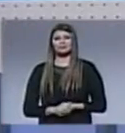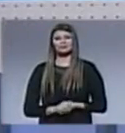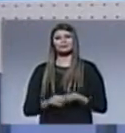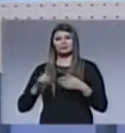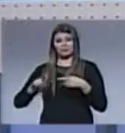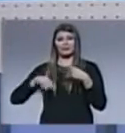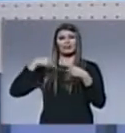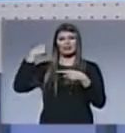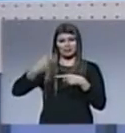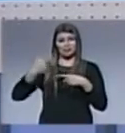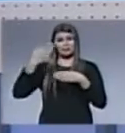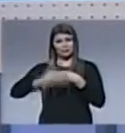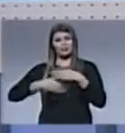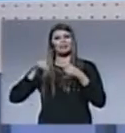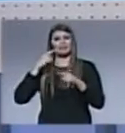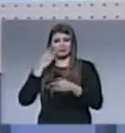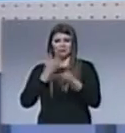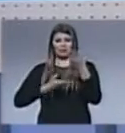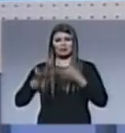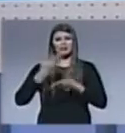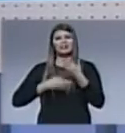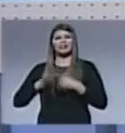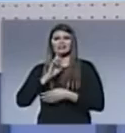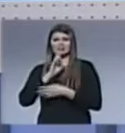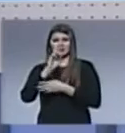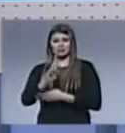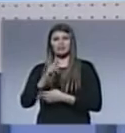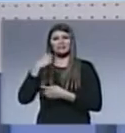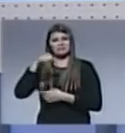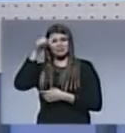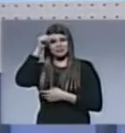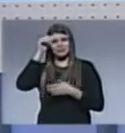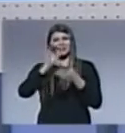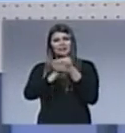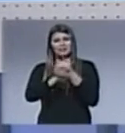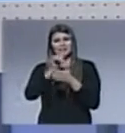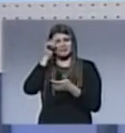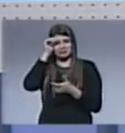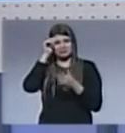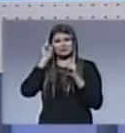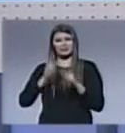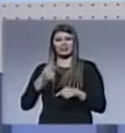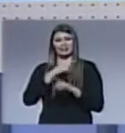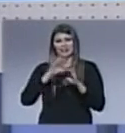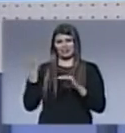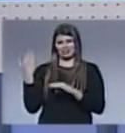Cuando volvamos del corte ya vamos a compartir contigo la respuesta a nuestra pregunta de la semana justamente la que hacíamos recién con las